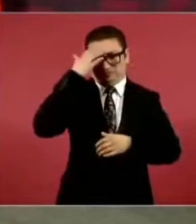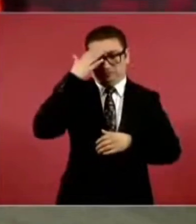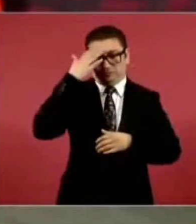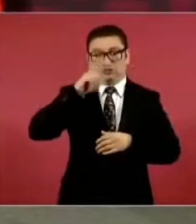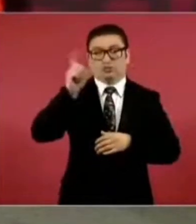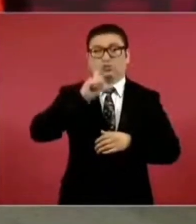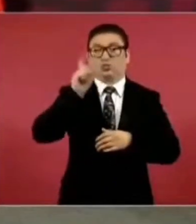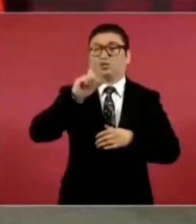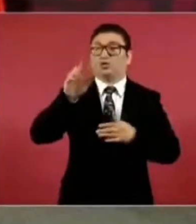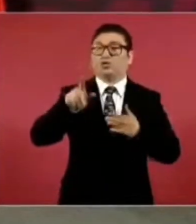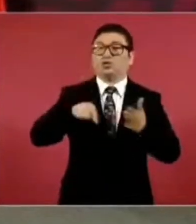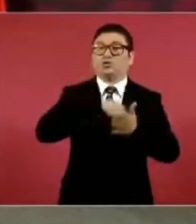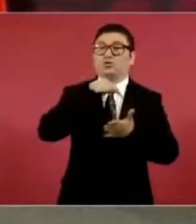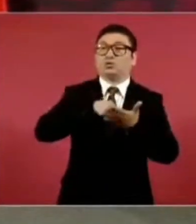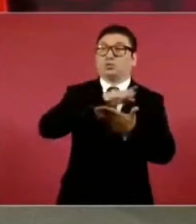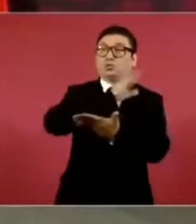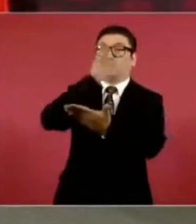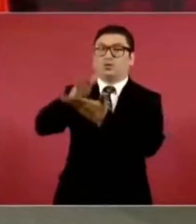a todos lados